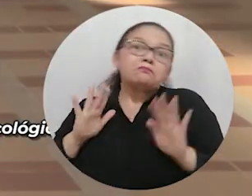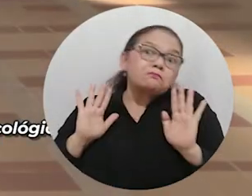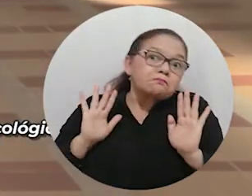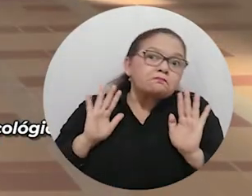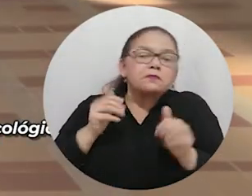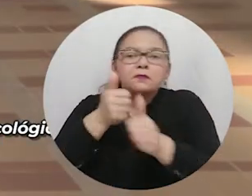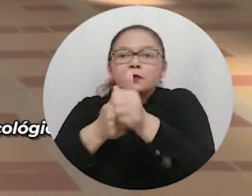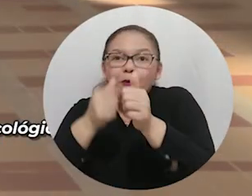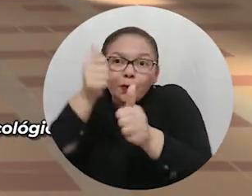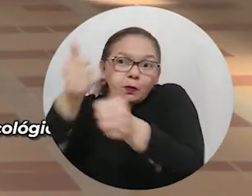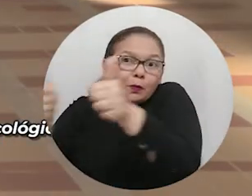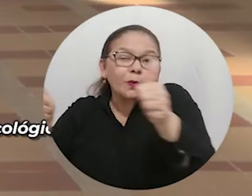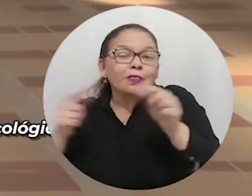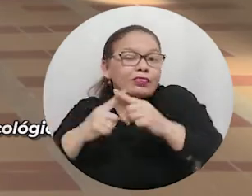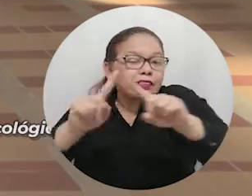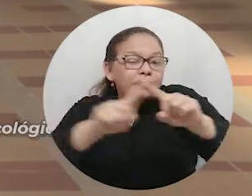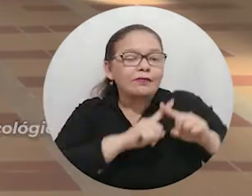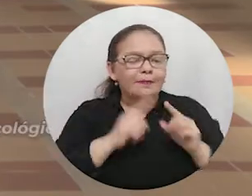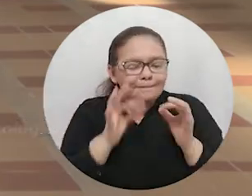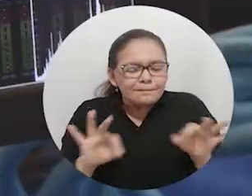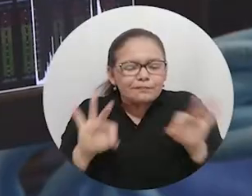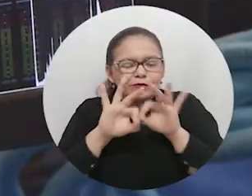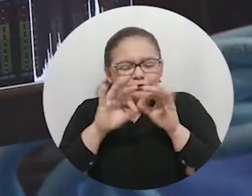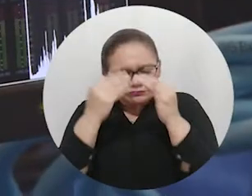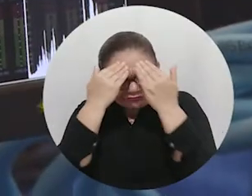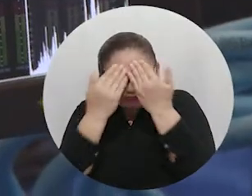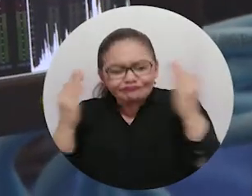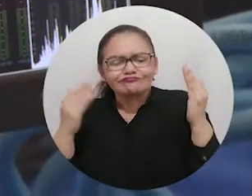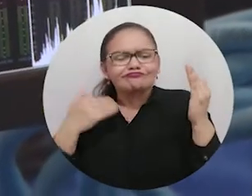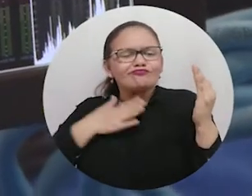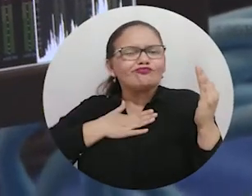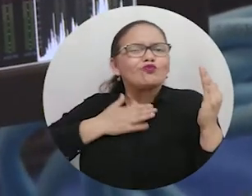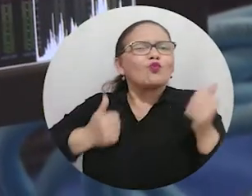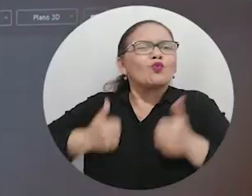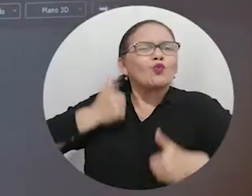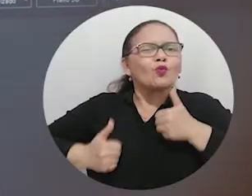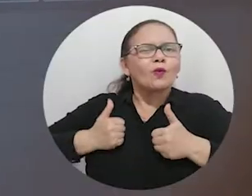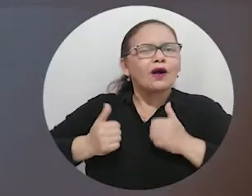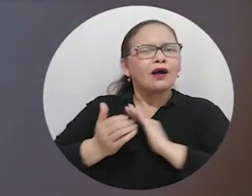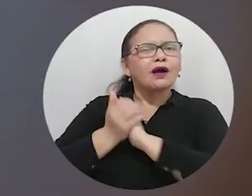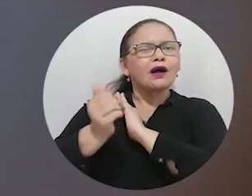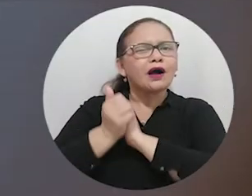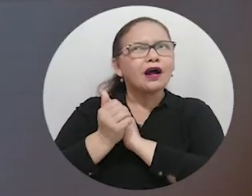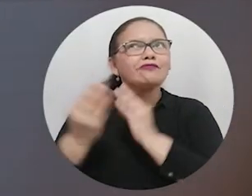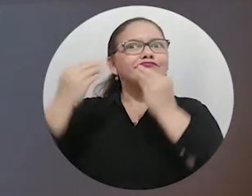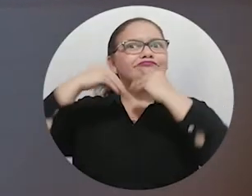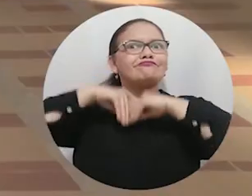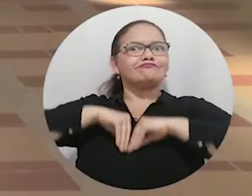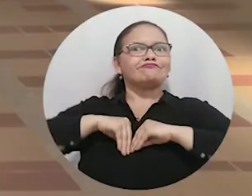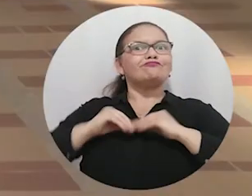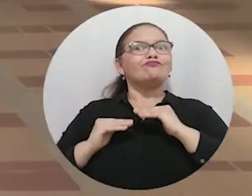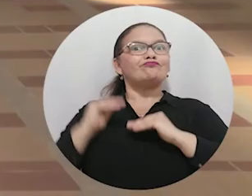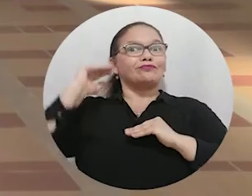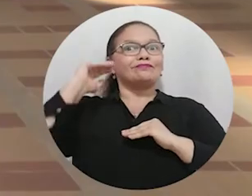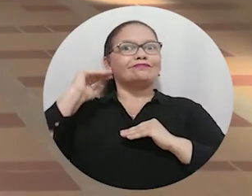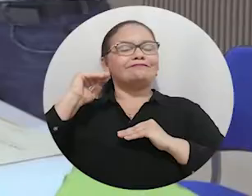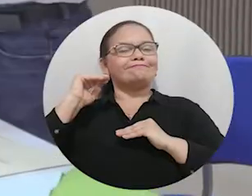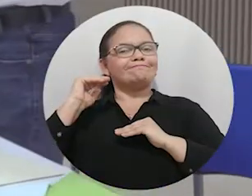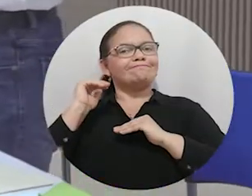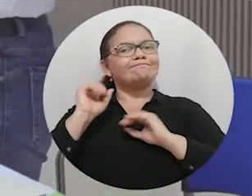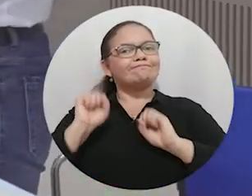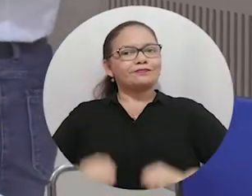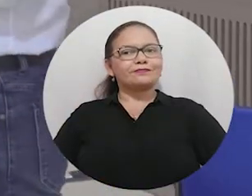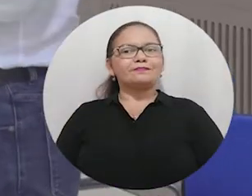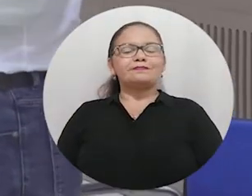cada uno tiene aspectos por mejorar y que si lo sabemos detectar de manera adecuada podemos potencializar esas habilidades que tiene.